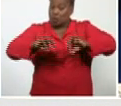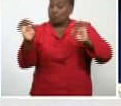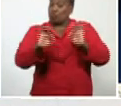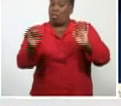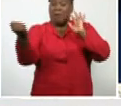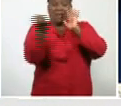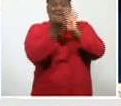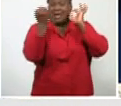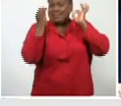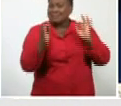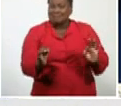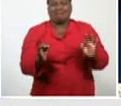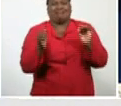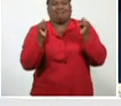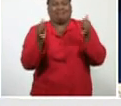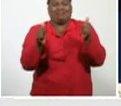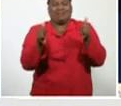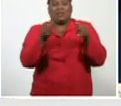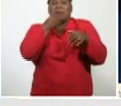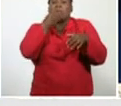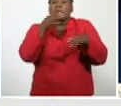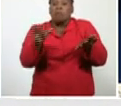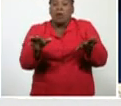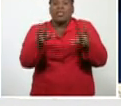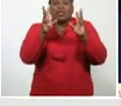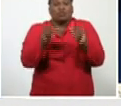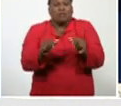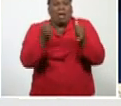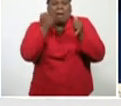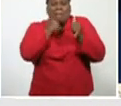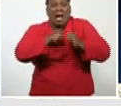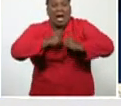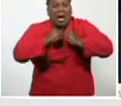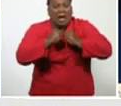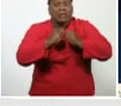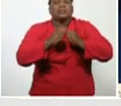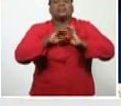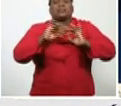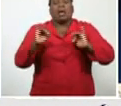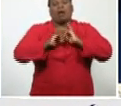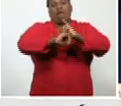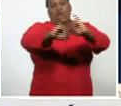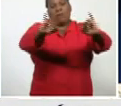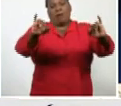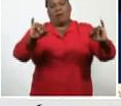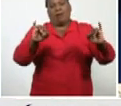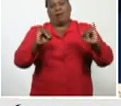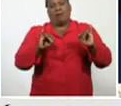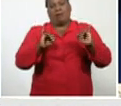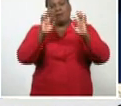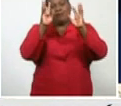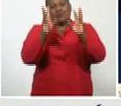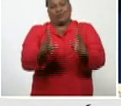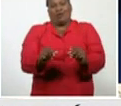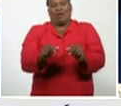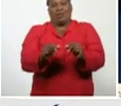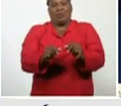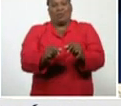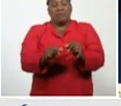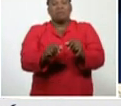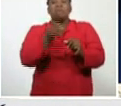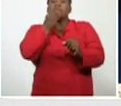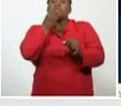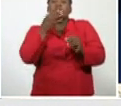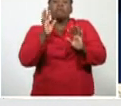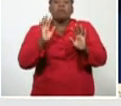quizás cuando haya algo más, más concluyente, por varios países, pues se informarán los resultados, ¿no? Porque esto pudiera ser, porque